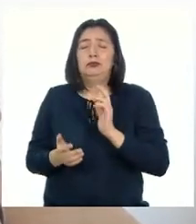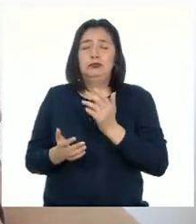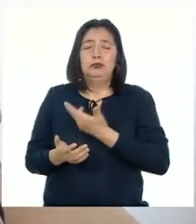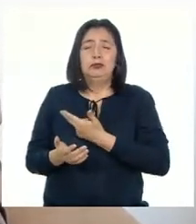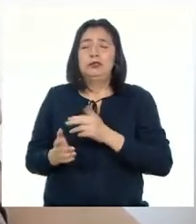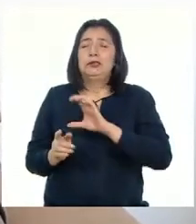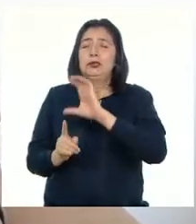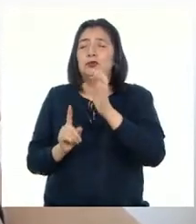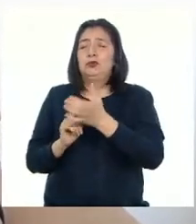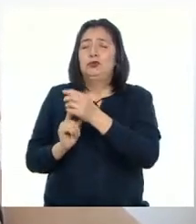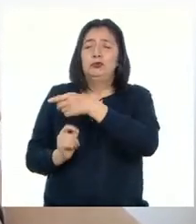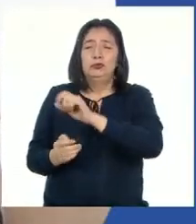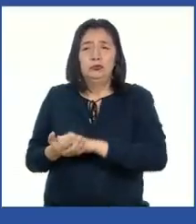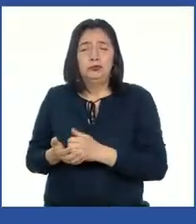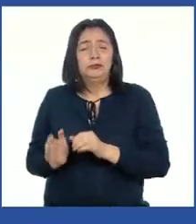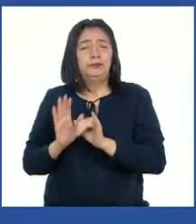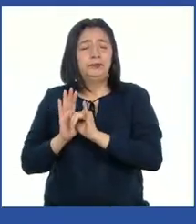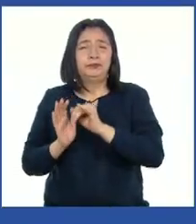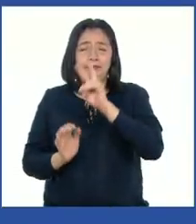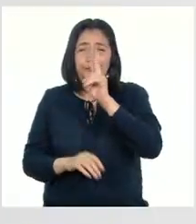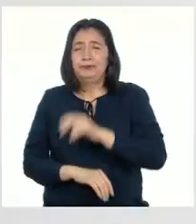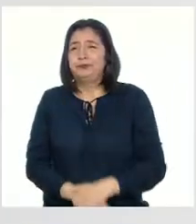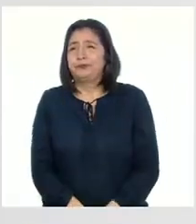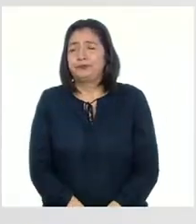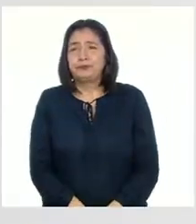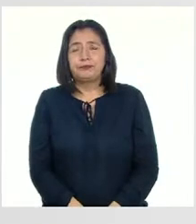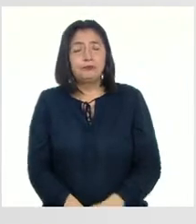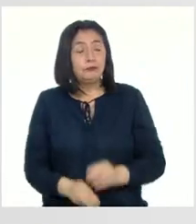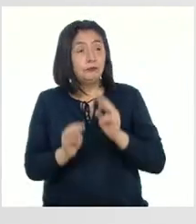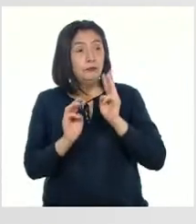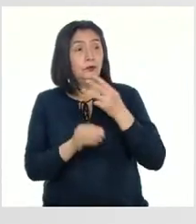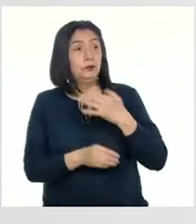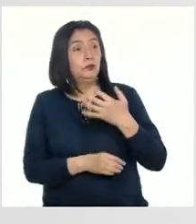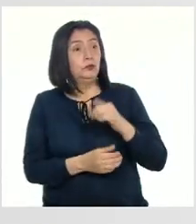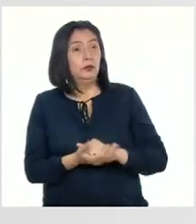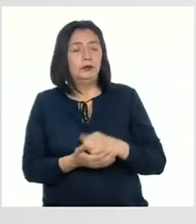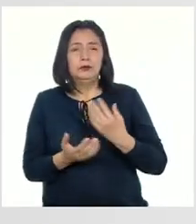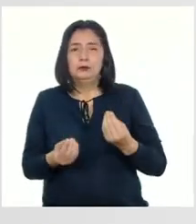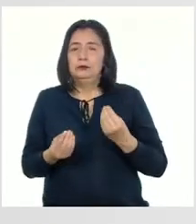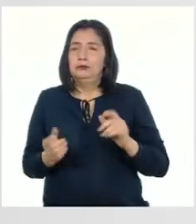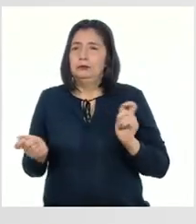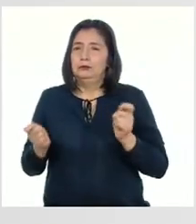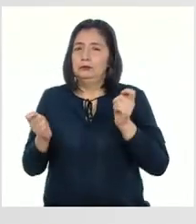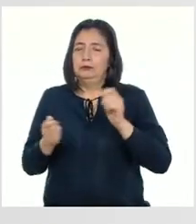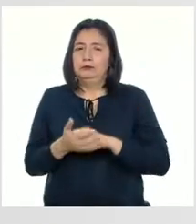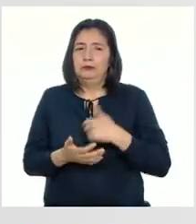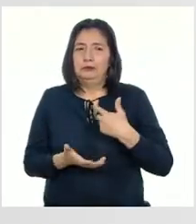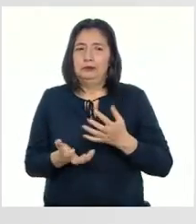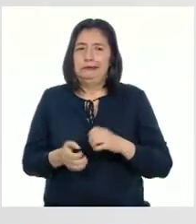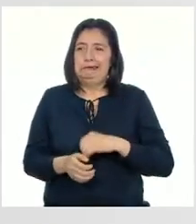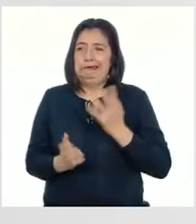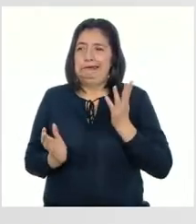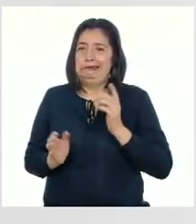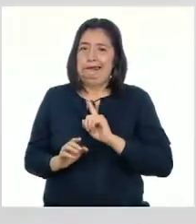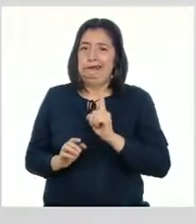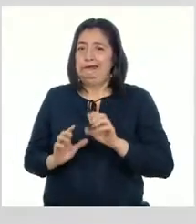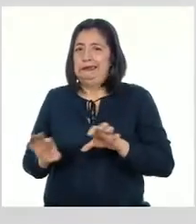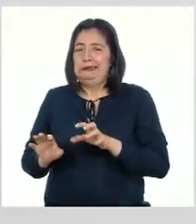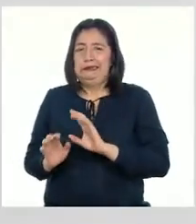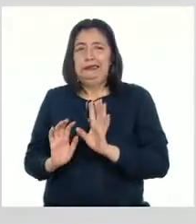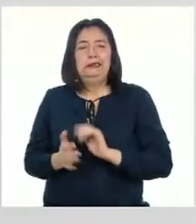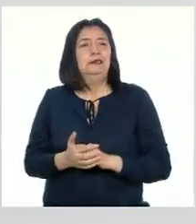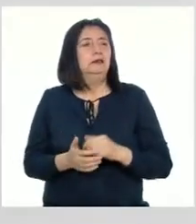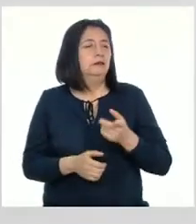cultura nacional, como parte de la identidad peruana ¡Guau! ¿Cómo habrán sido esas celebraciones para que quisieran evitarlas a toda costa?